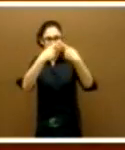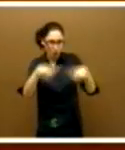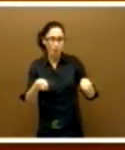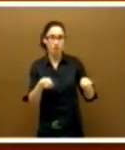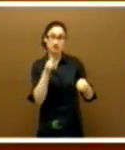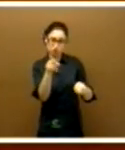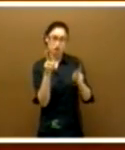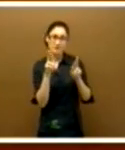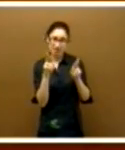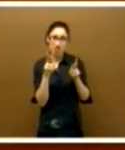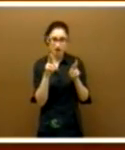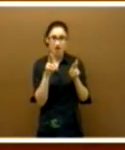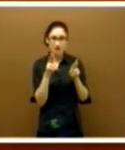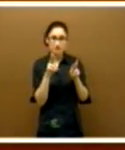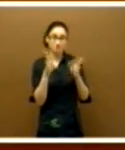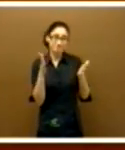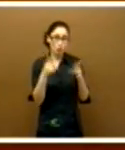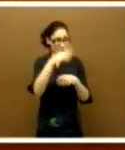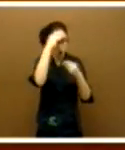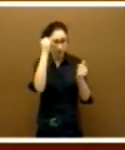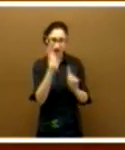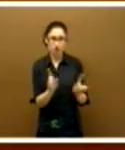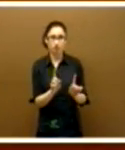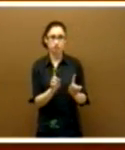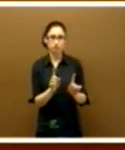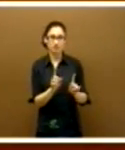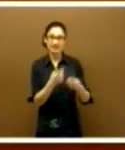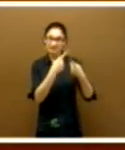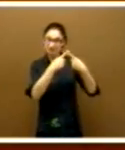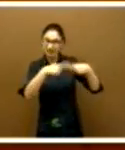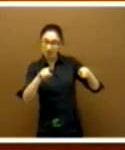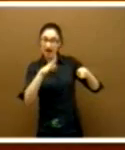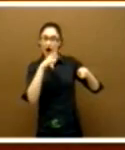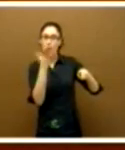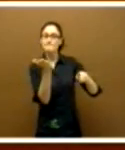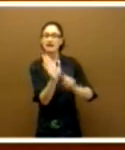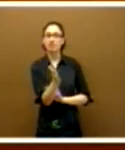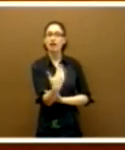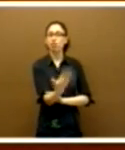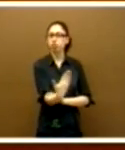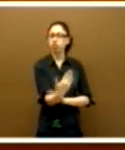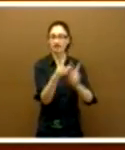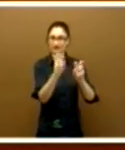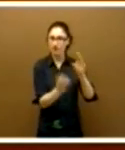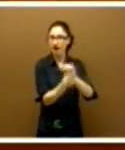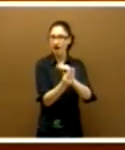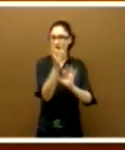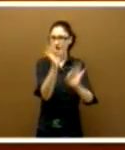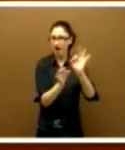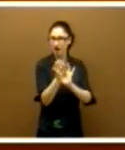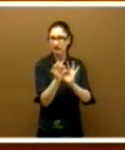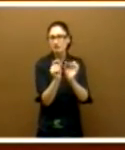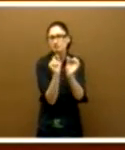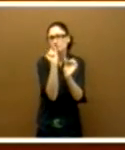Y no olvidemos y no extravaloremos que diferencias que ahora nos parecen mínimas en las tasas de fecundidad, diferencias